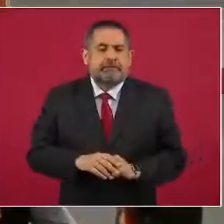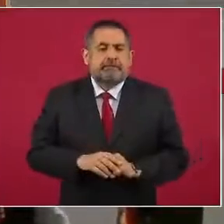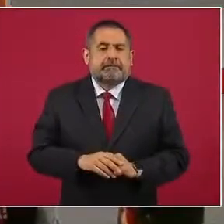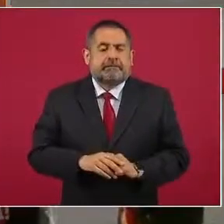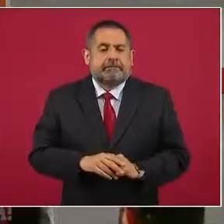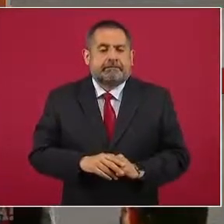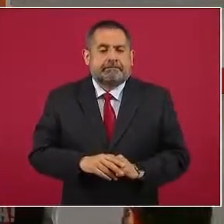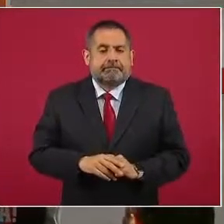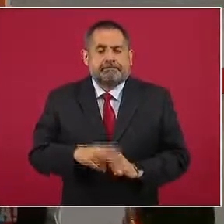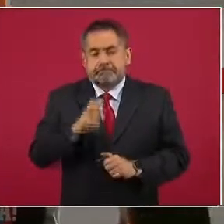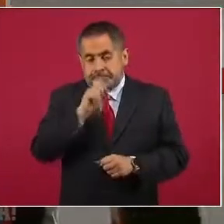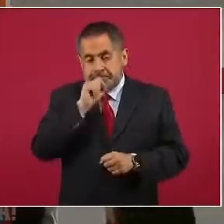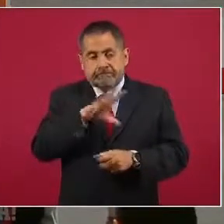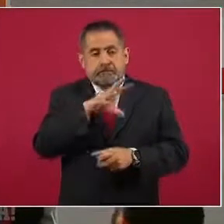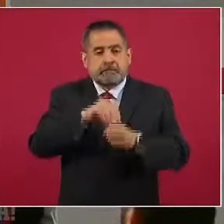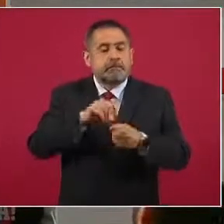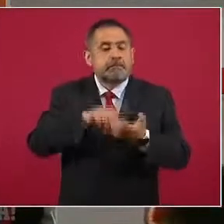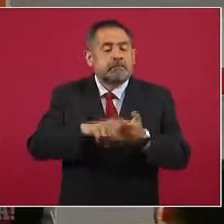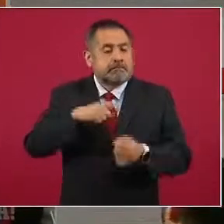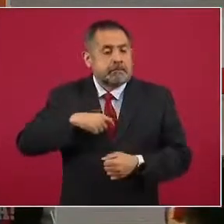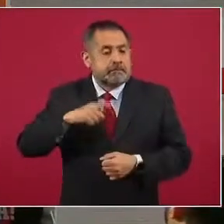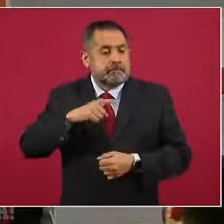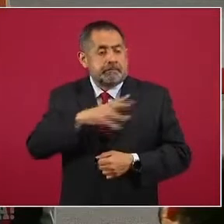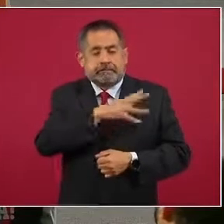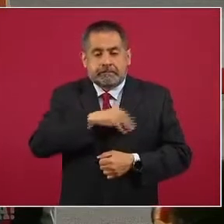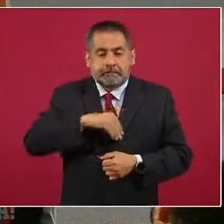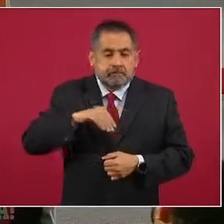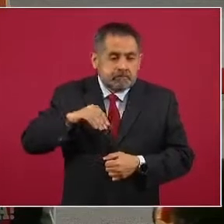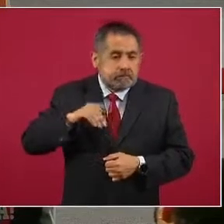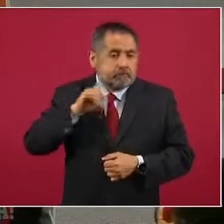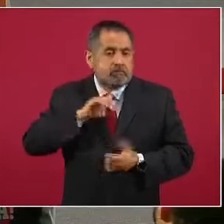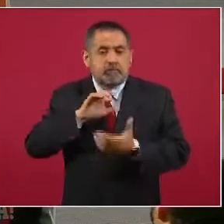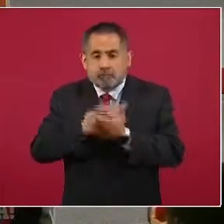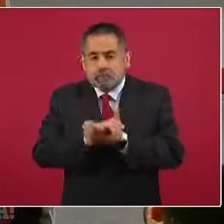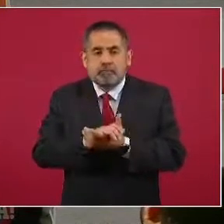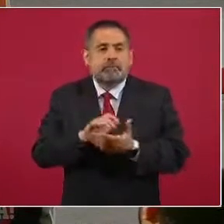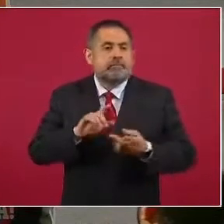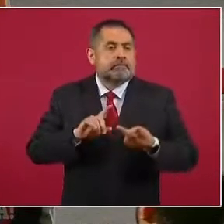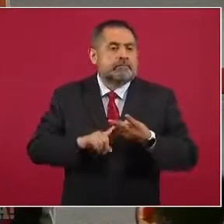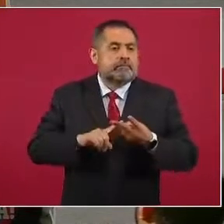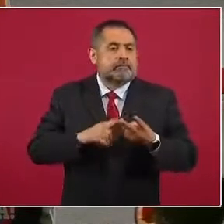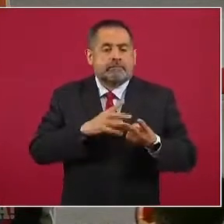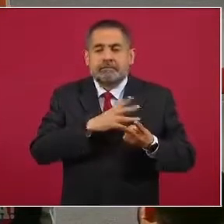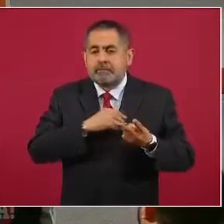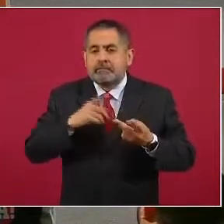Esto incluye a mi esposa, hijos, hermanos, hermana,